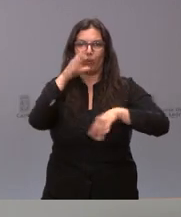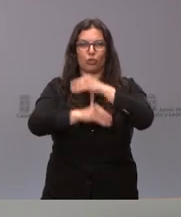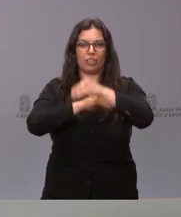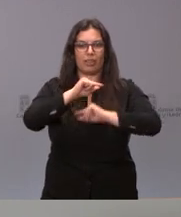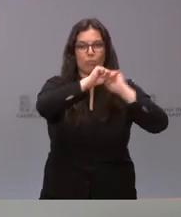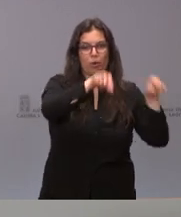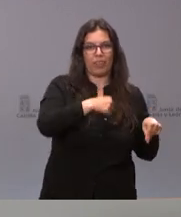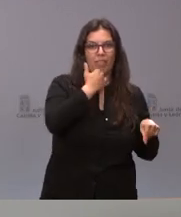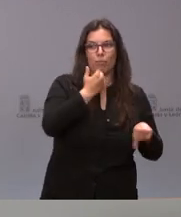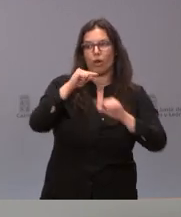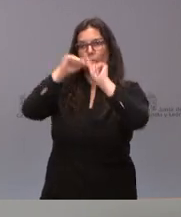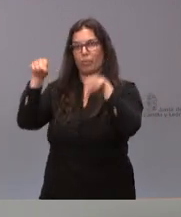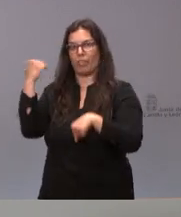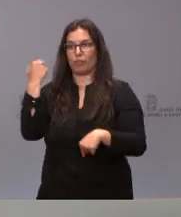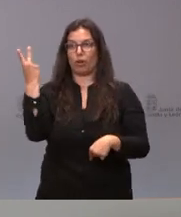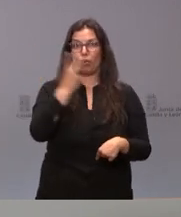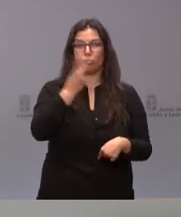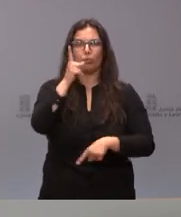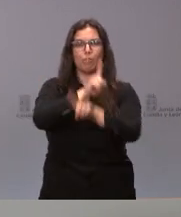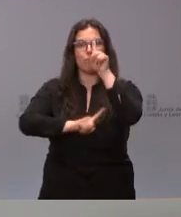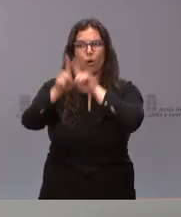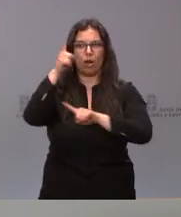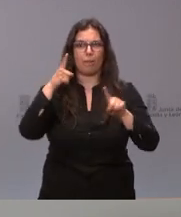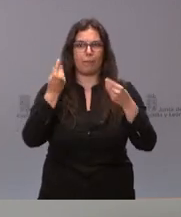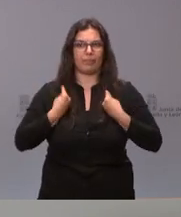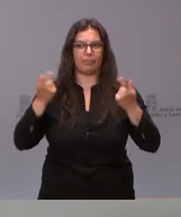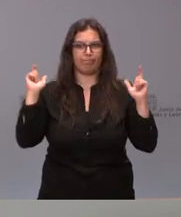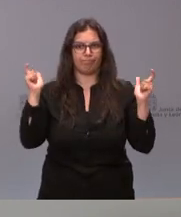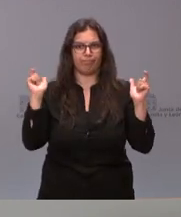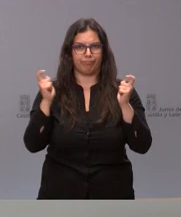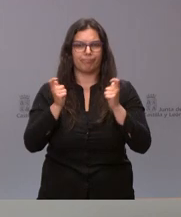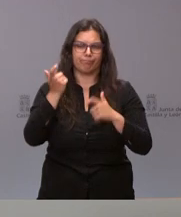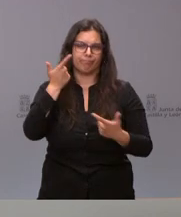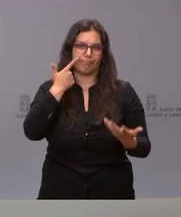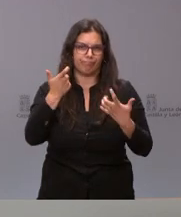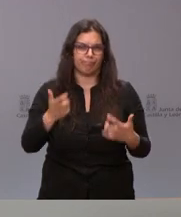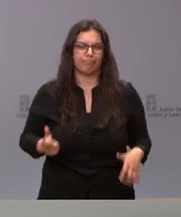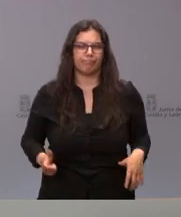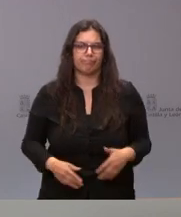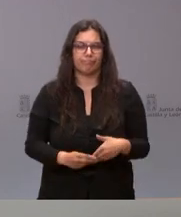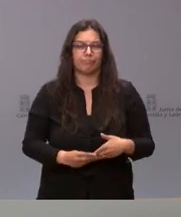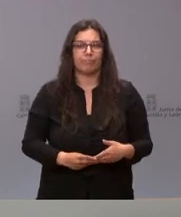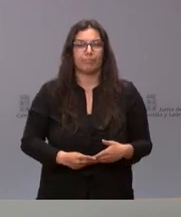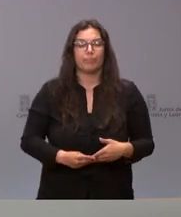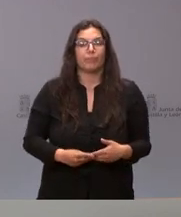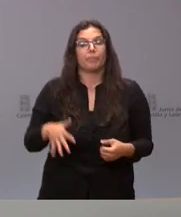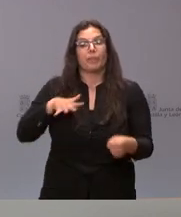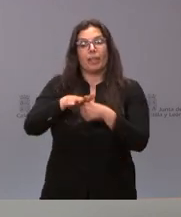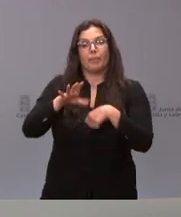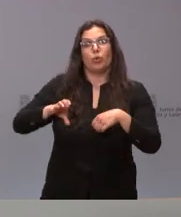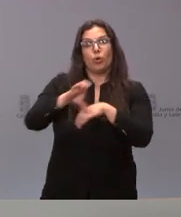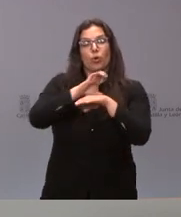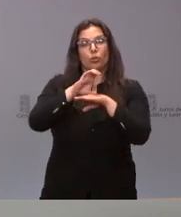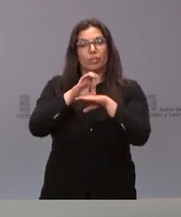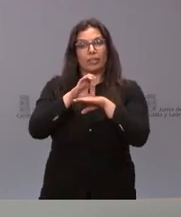dos provincias que tienen problemas demográficos considerables. En el ámbito de la Consejería